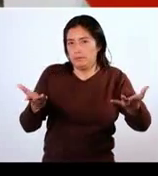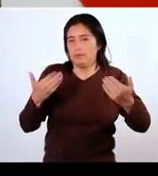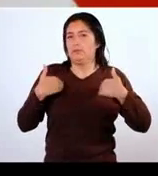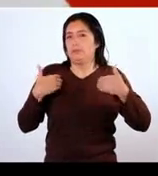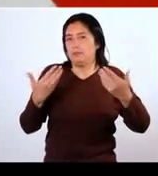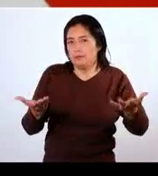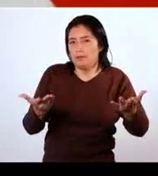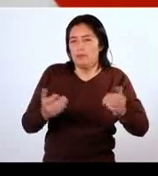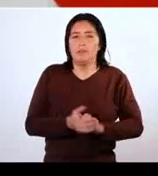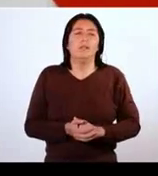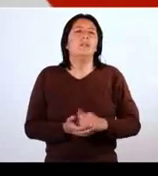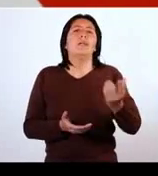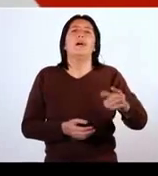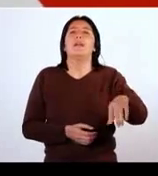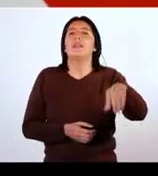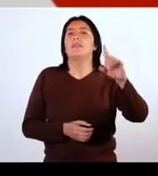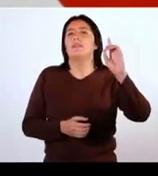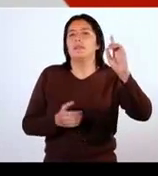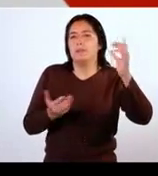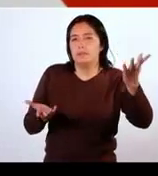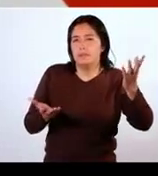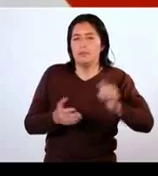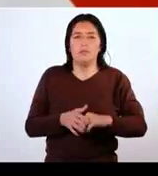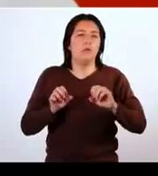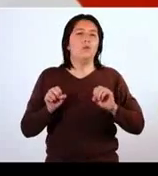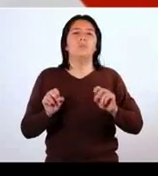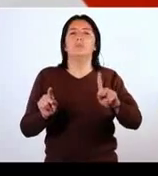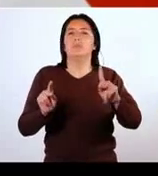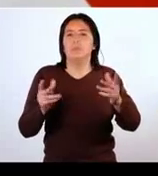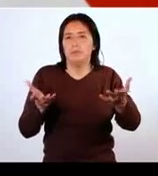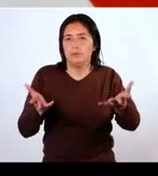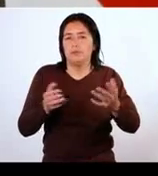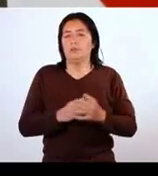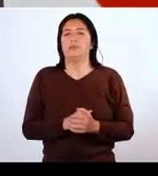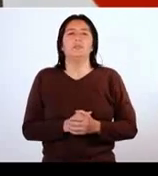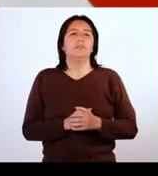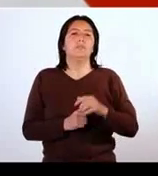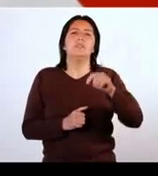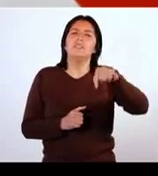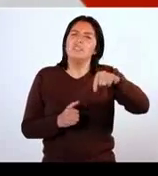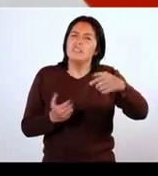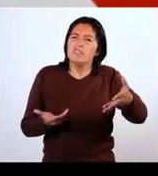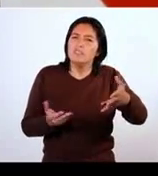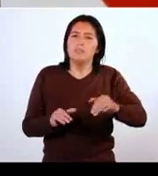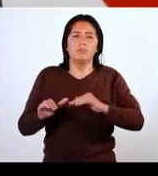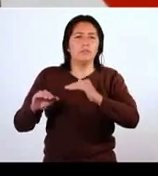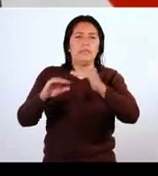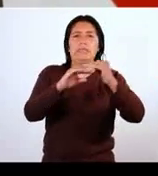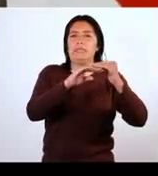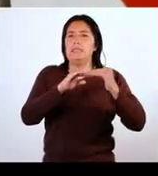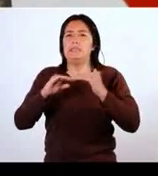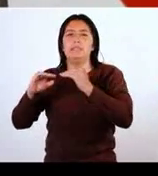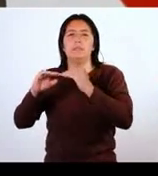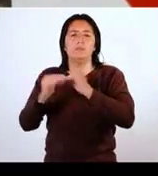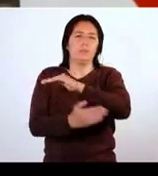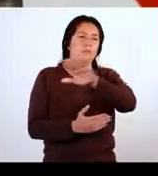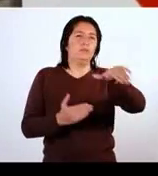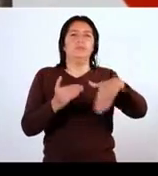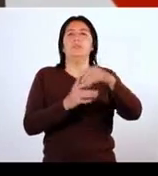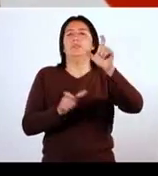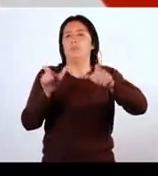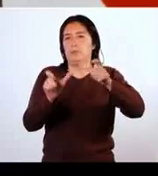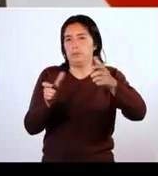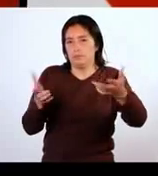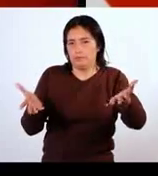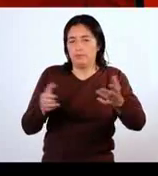frente a la democracia y a las oportunidades que éstas sean con equidad para todos los